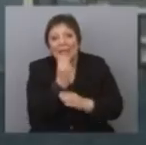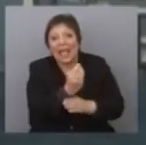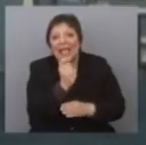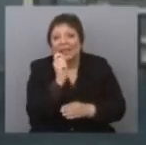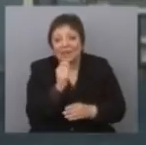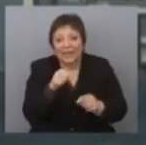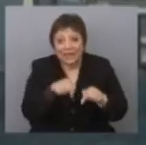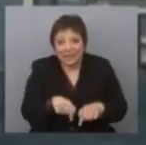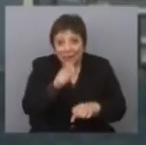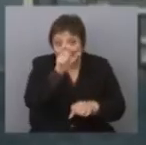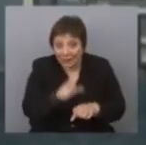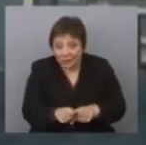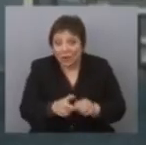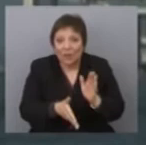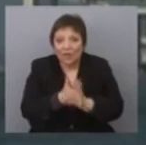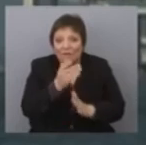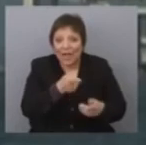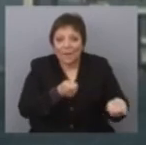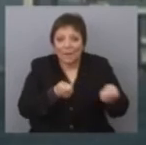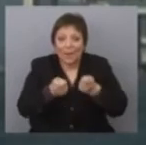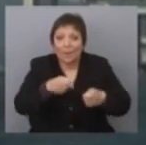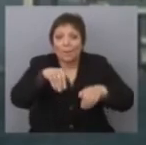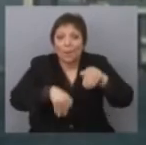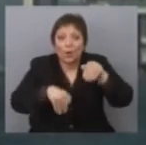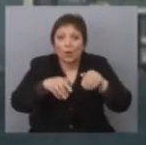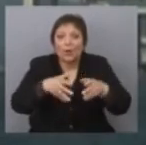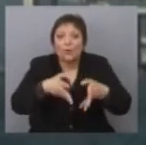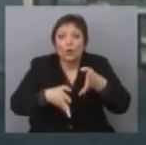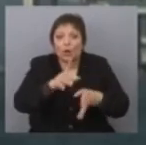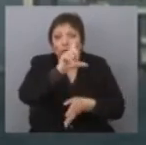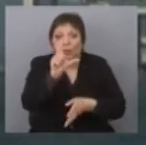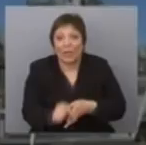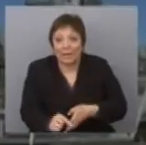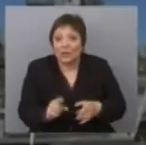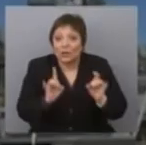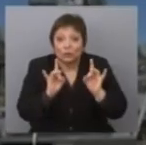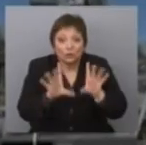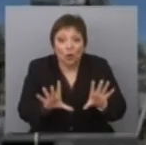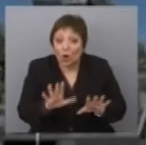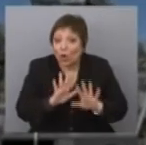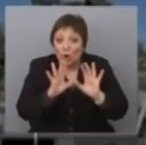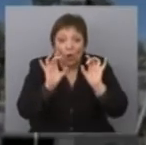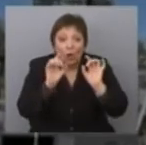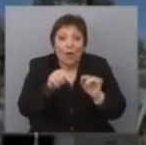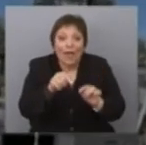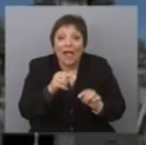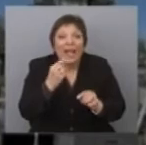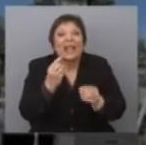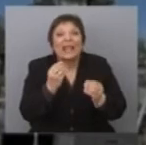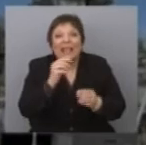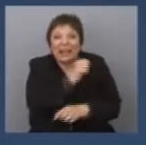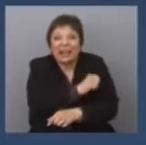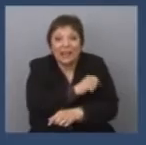Será esta persona la que marque el rumbo del motor sudamericano, que hoy solo funciona al ralentí. Desde Río de Janeiro,